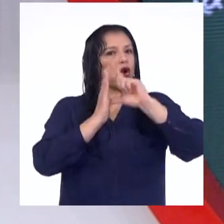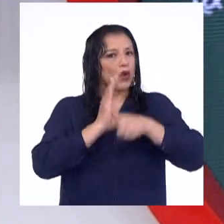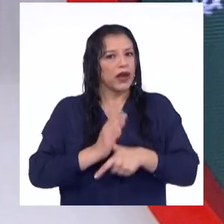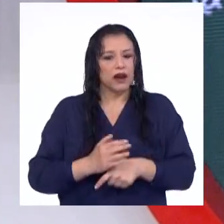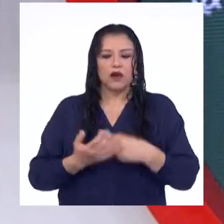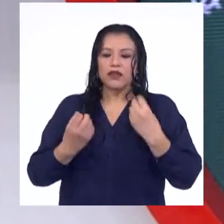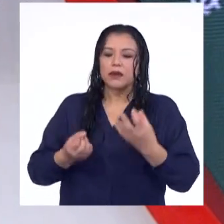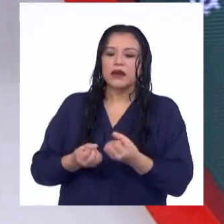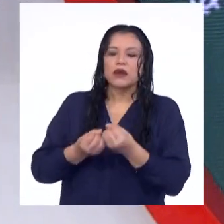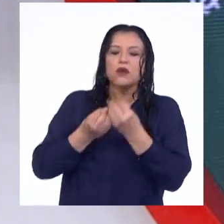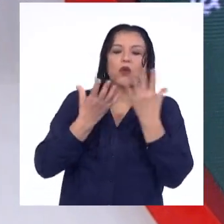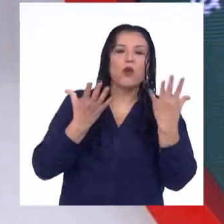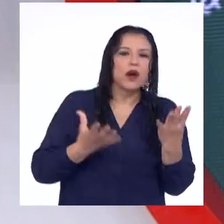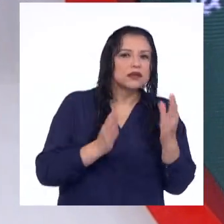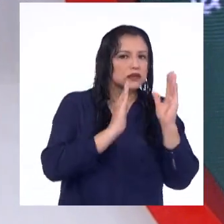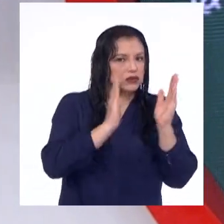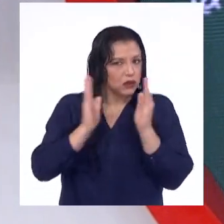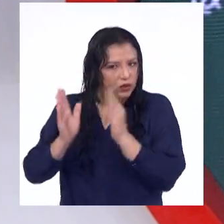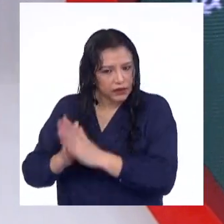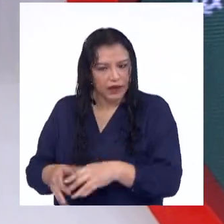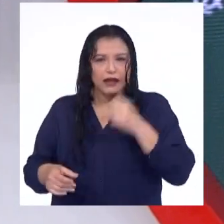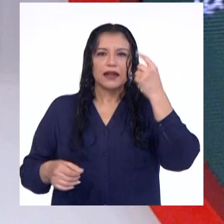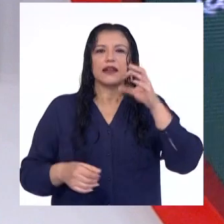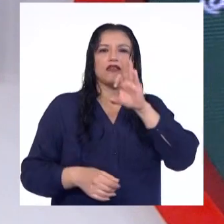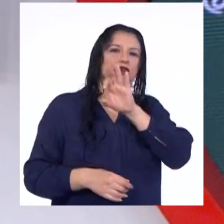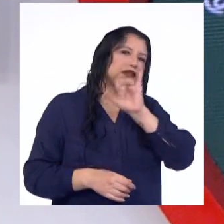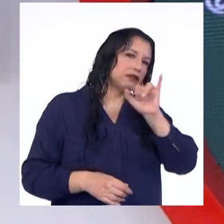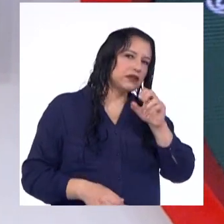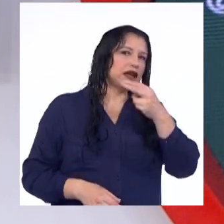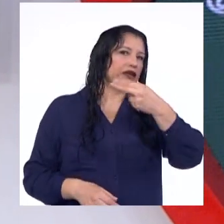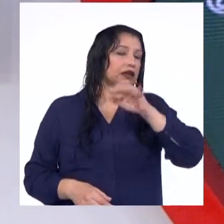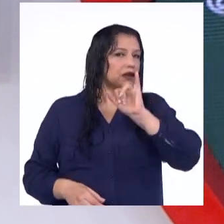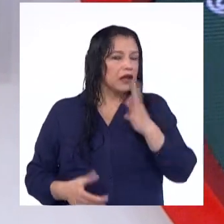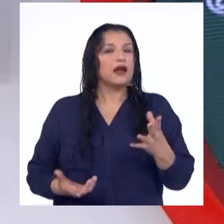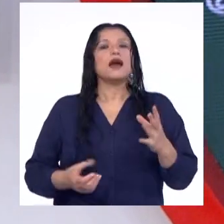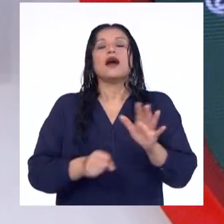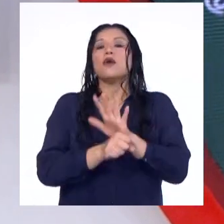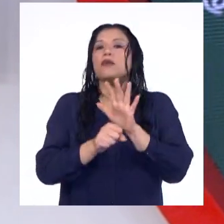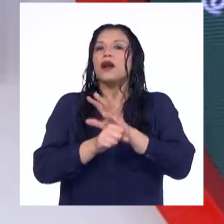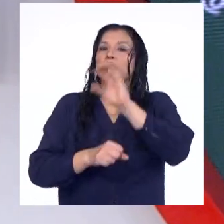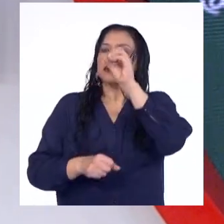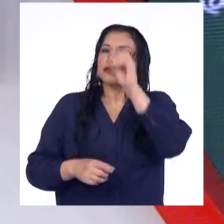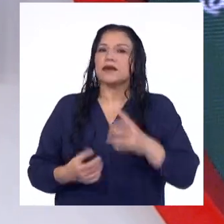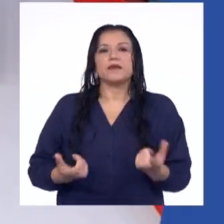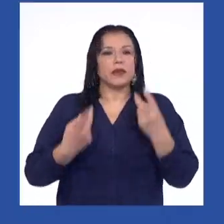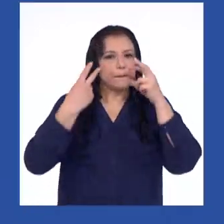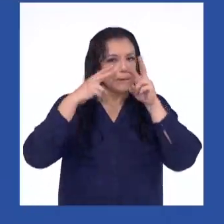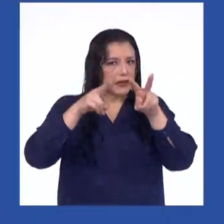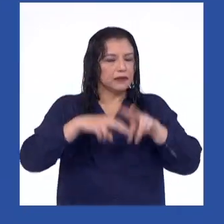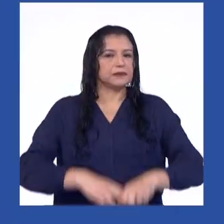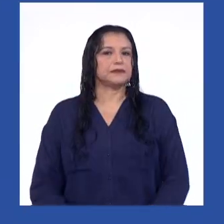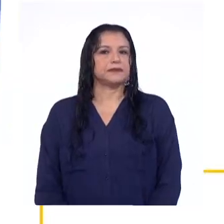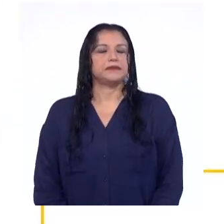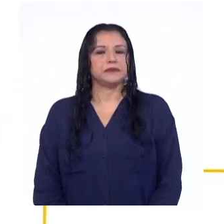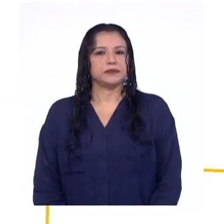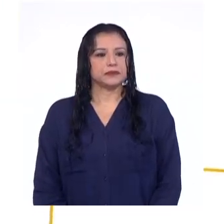conteo, ordenar los datos, considerar la frecuencia absoluta y la frecuencia absoluta acumulada, la tabla quedaría así.